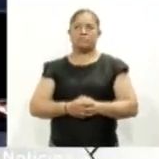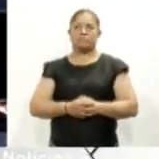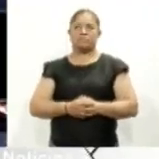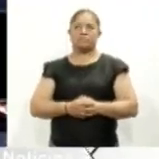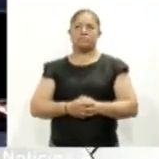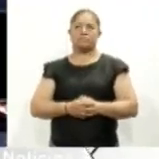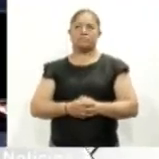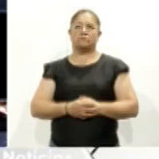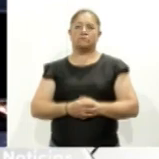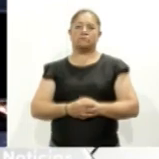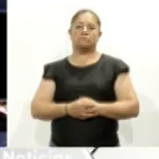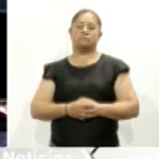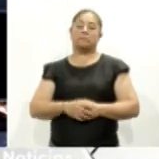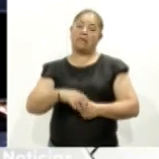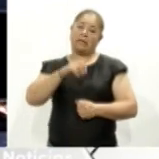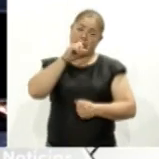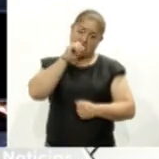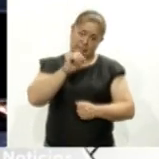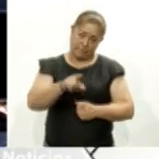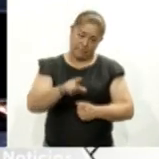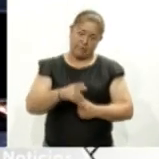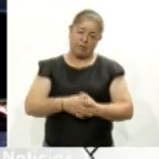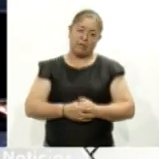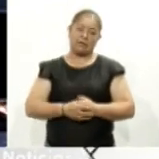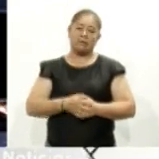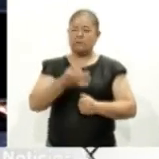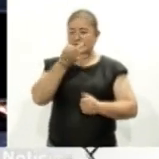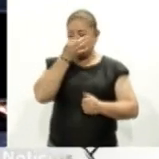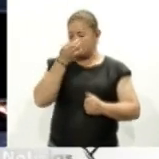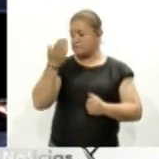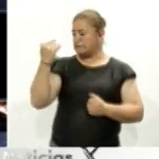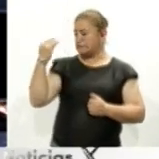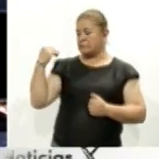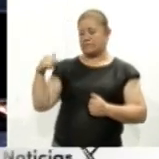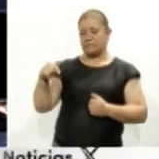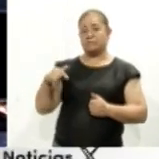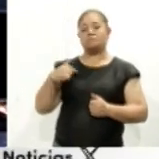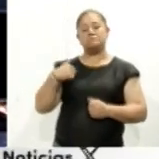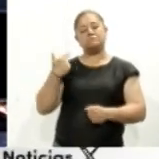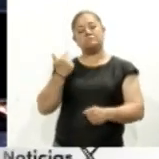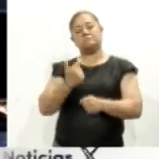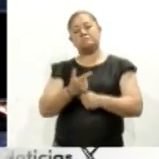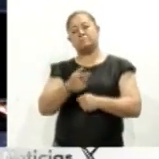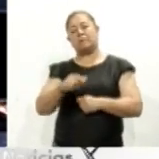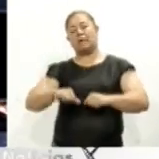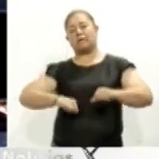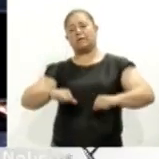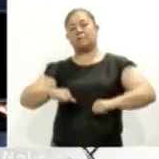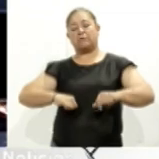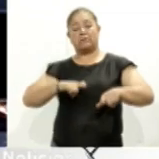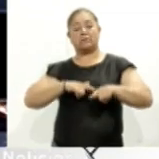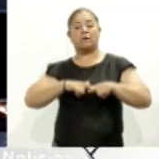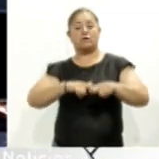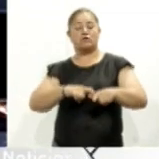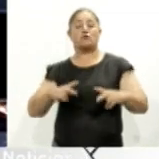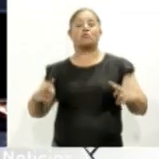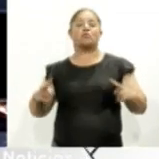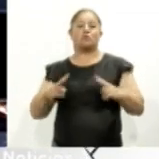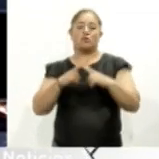Y bueno, también en los últimos días nos hemos percatado de la actividad constante del volcán